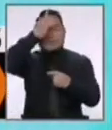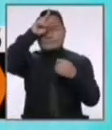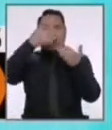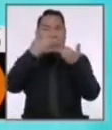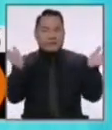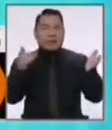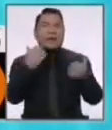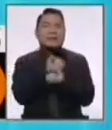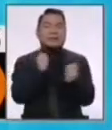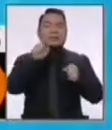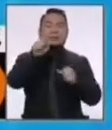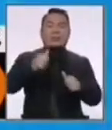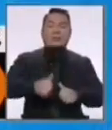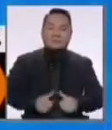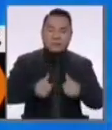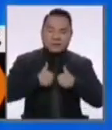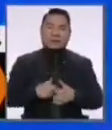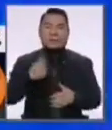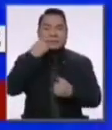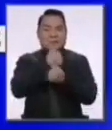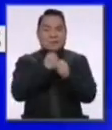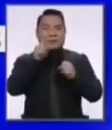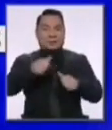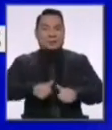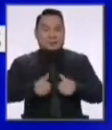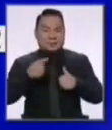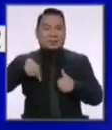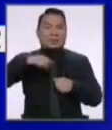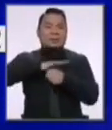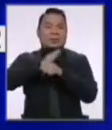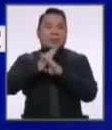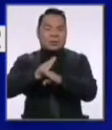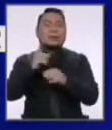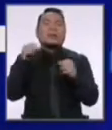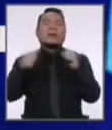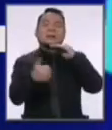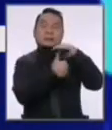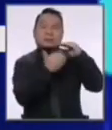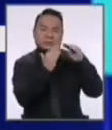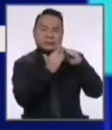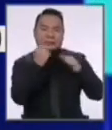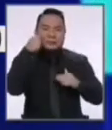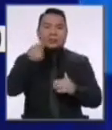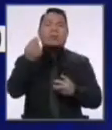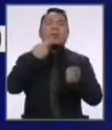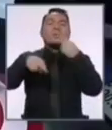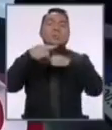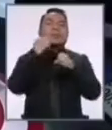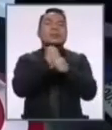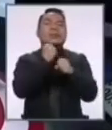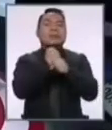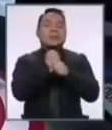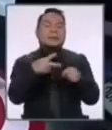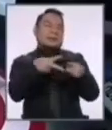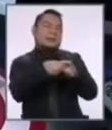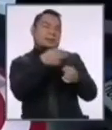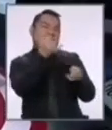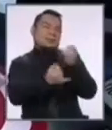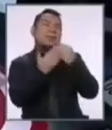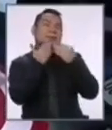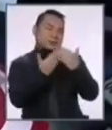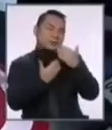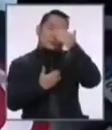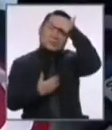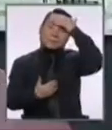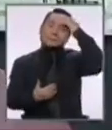para salvar tu vida, para salvar tu vida del COVID y del encierro, para que vuelvas a trabajar. Tiempo, candidata. Muy